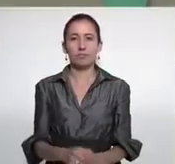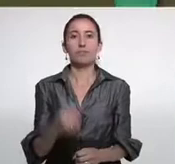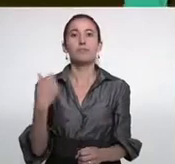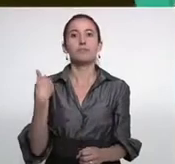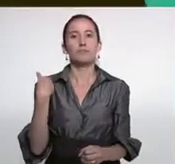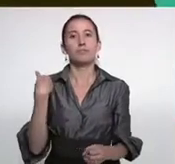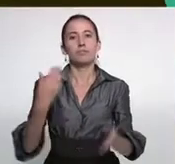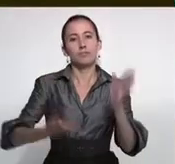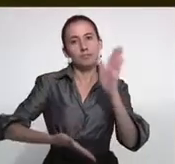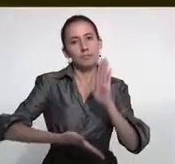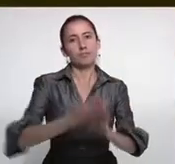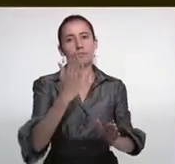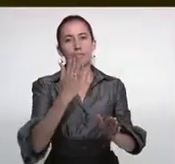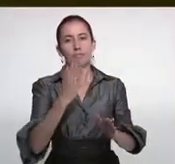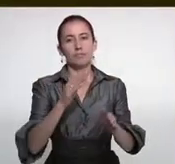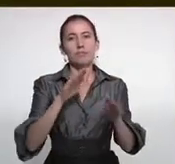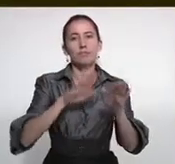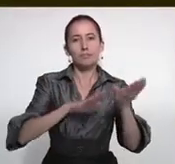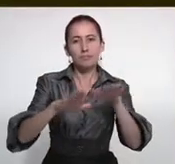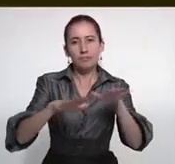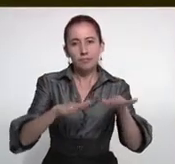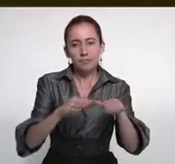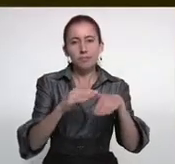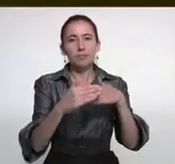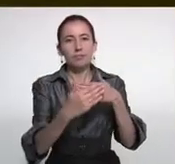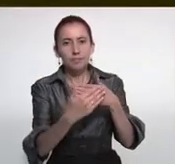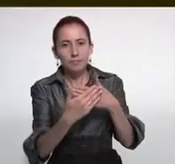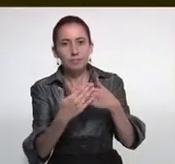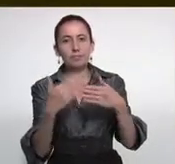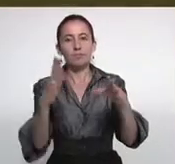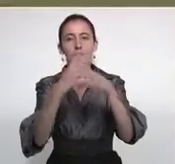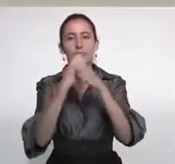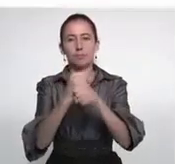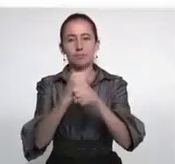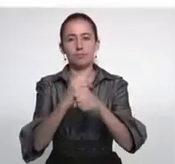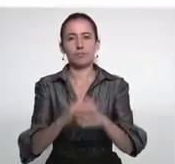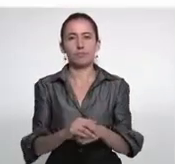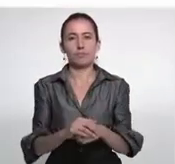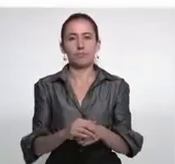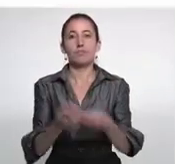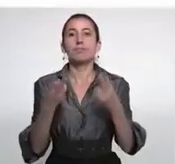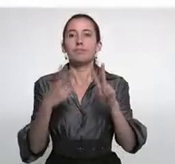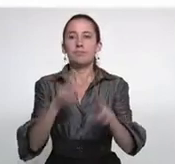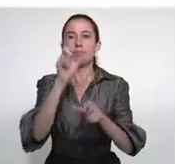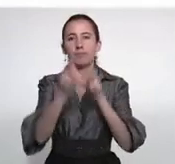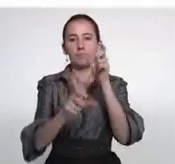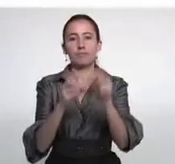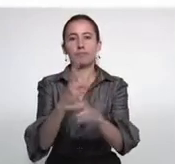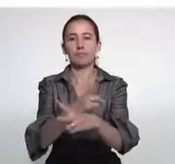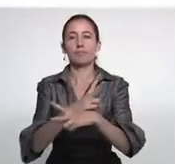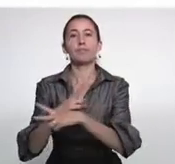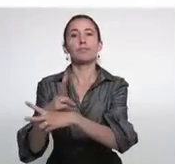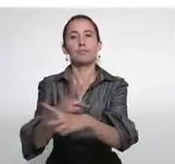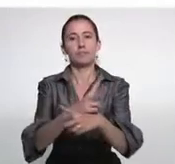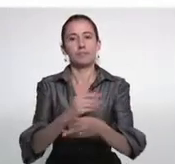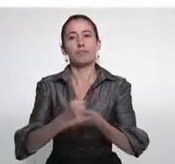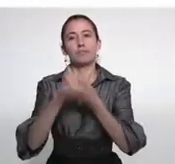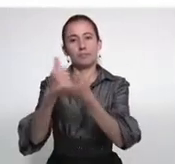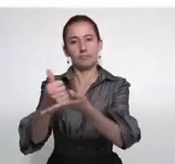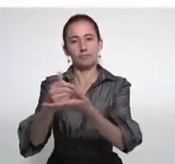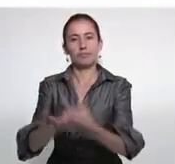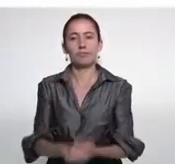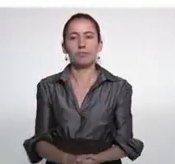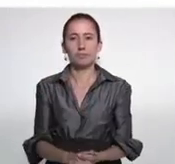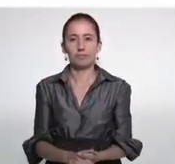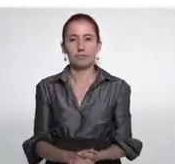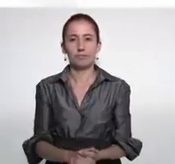Si tiene que evacuar, muévase lentamente y de manera segura. Para el familiar, cuidador o persona que presta